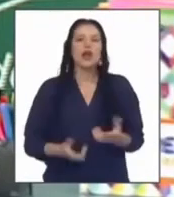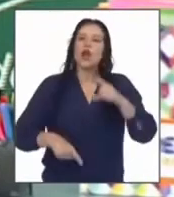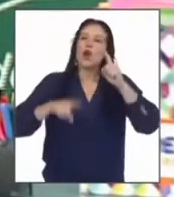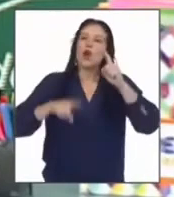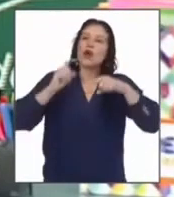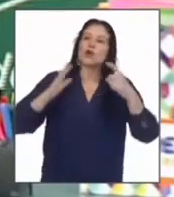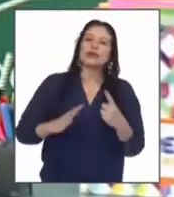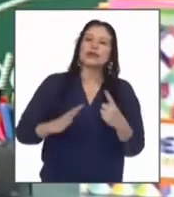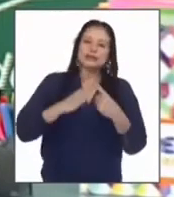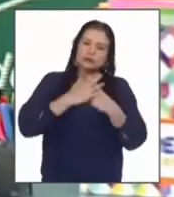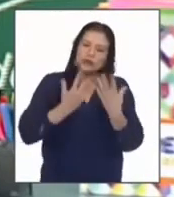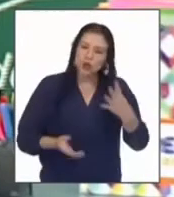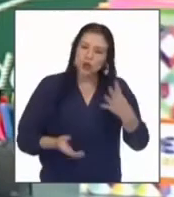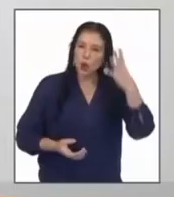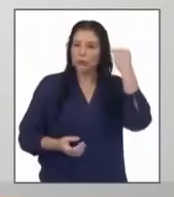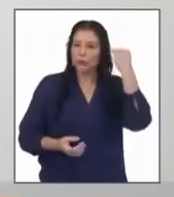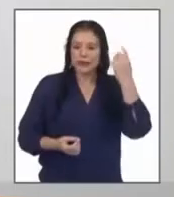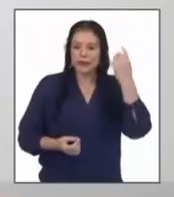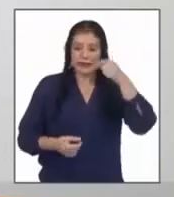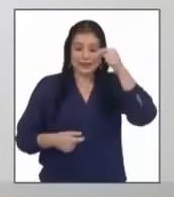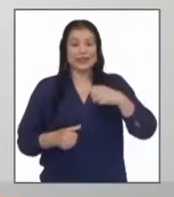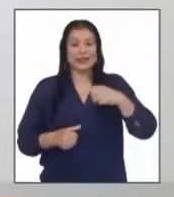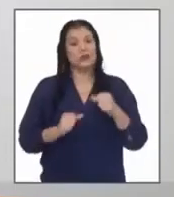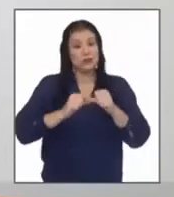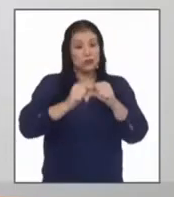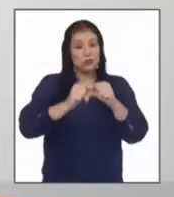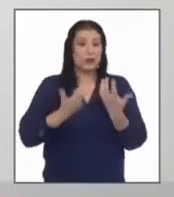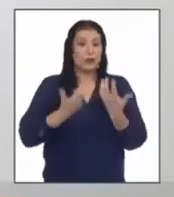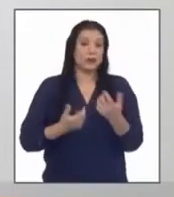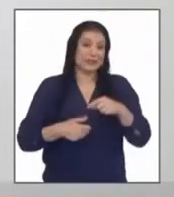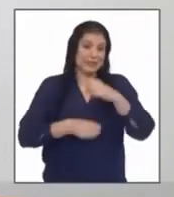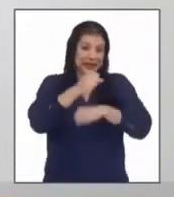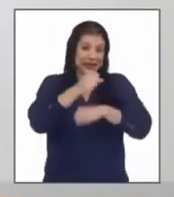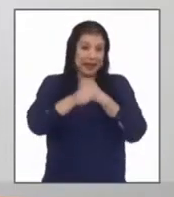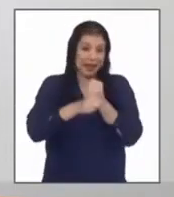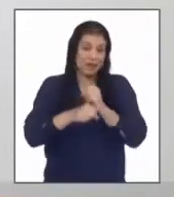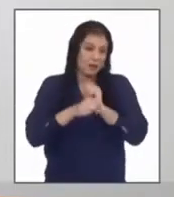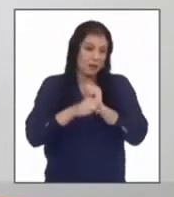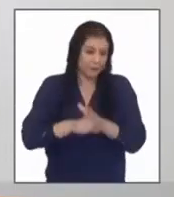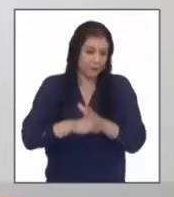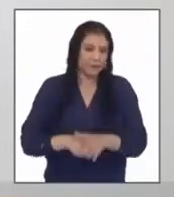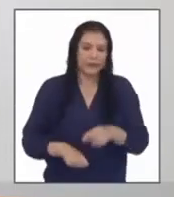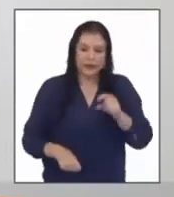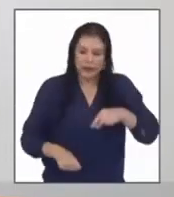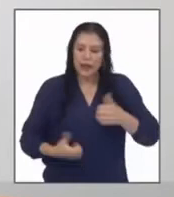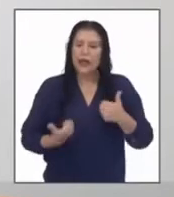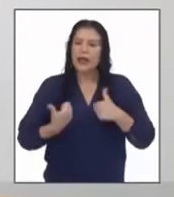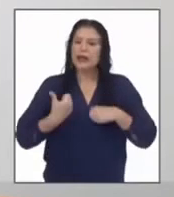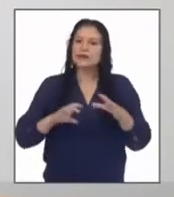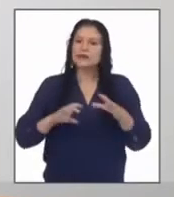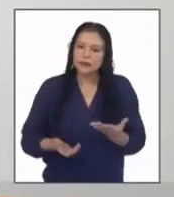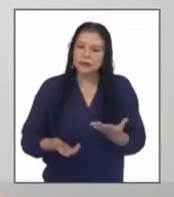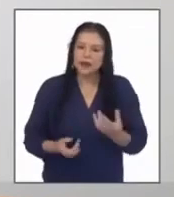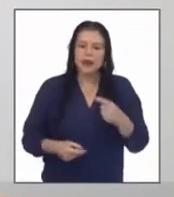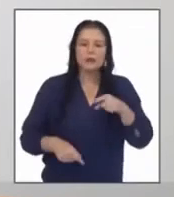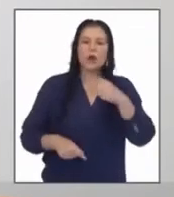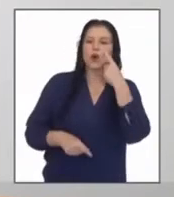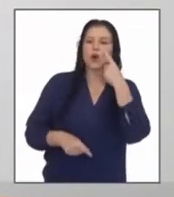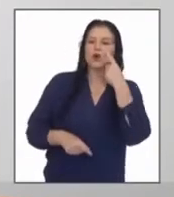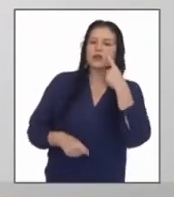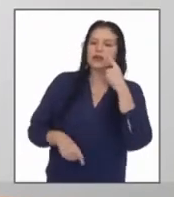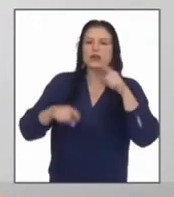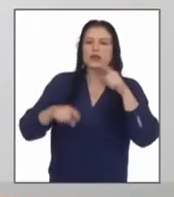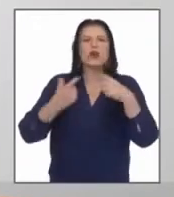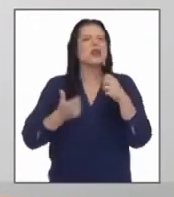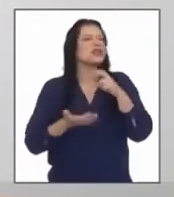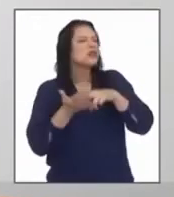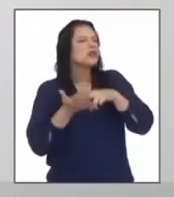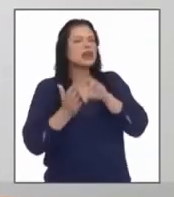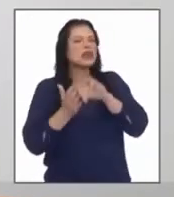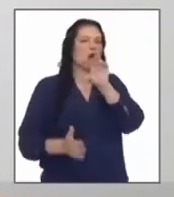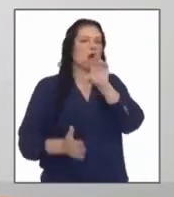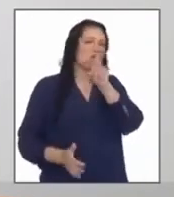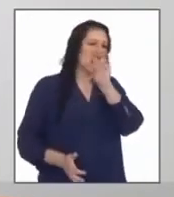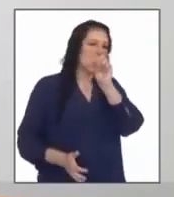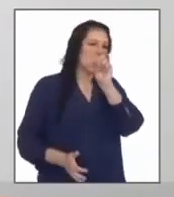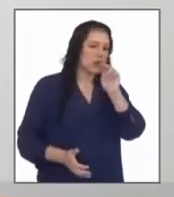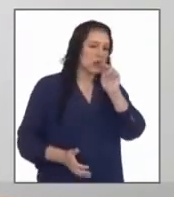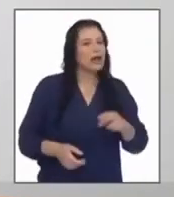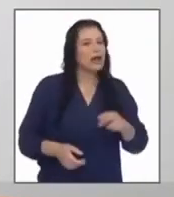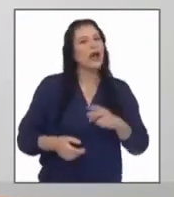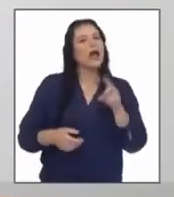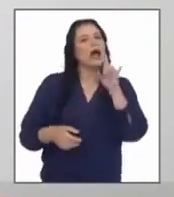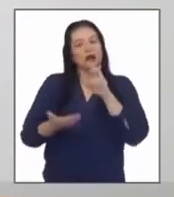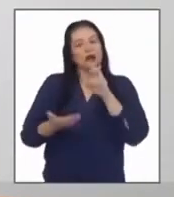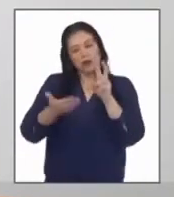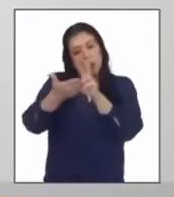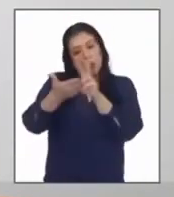que hemos vivido o seguimos viviendo así es en esta actividad iremos reconociendo la crónica a través de la